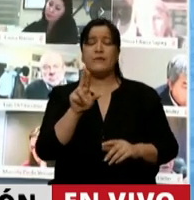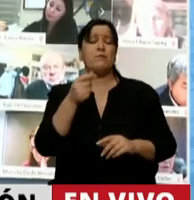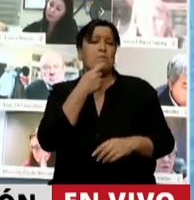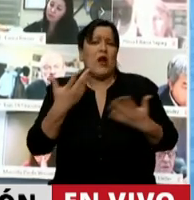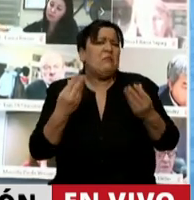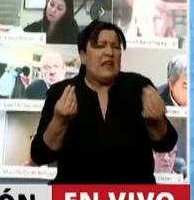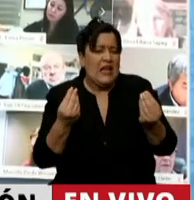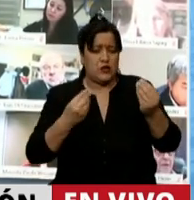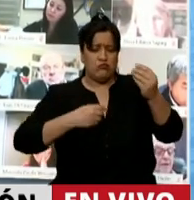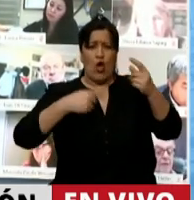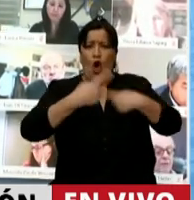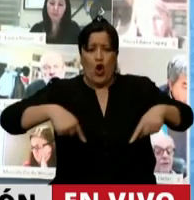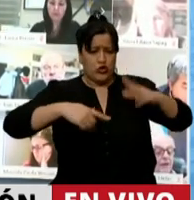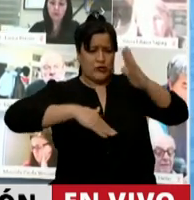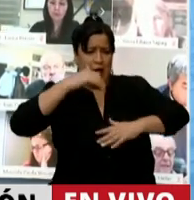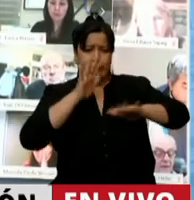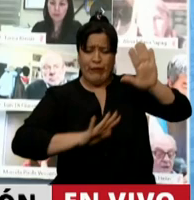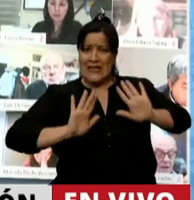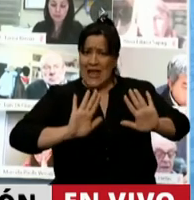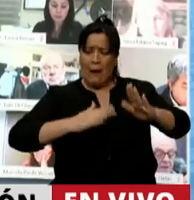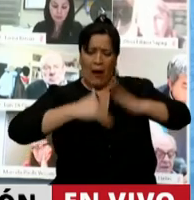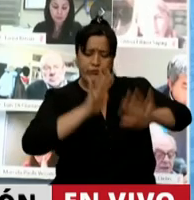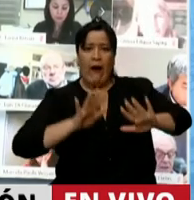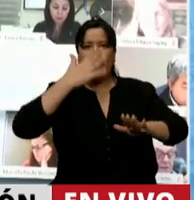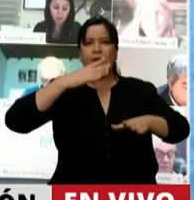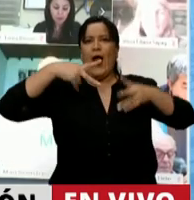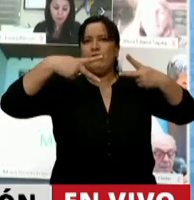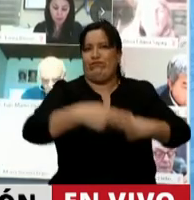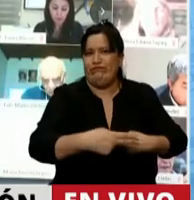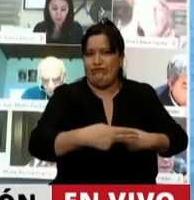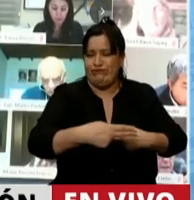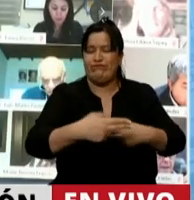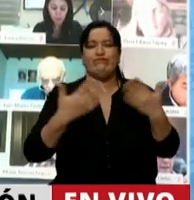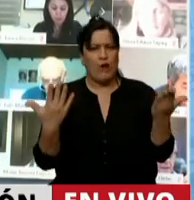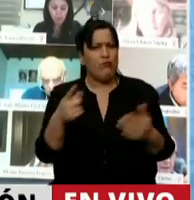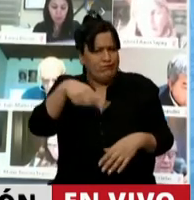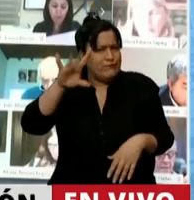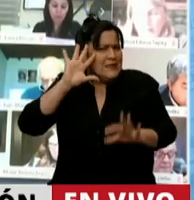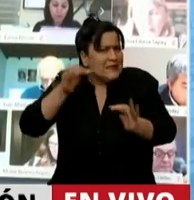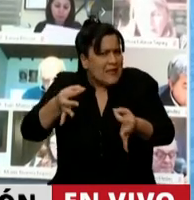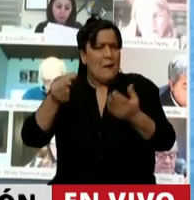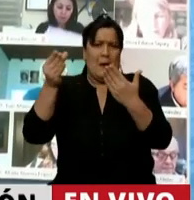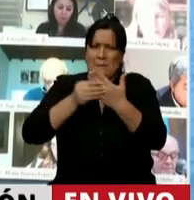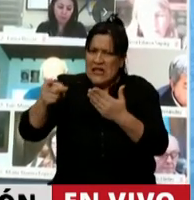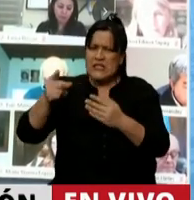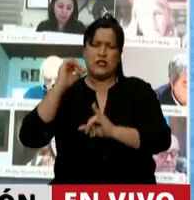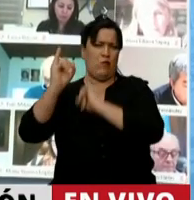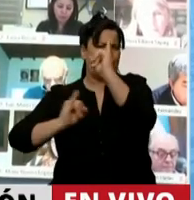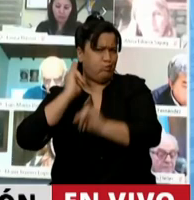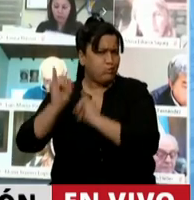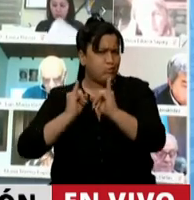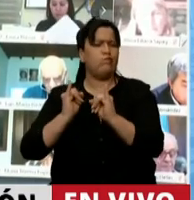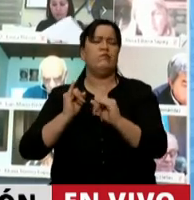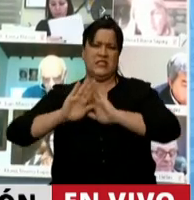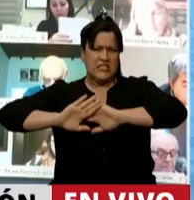obras que quedaron sin terminar. Como ustedes saben, como más de una vez dijimos, como la Ministra también expuso en otro momento,